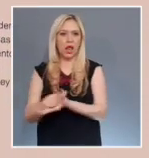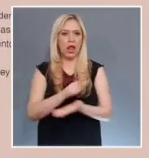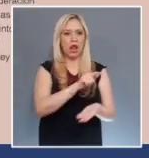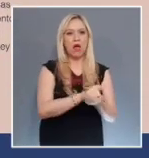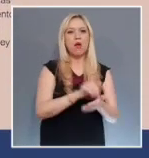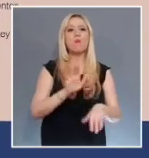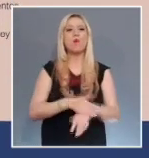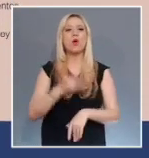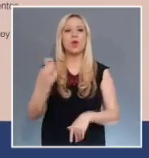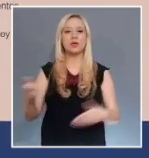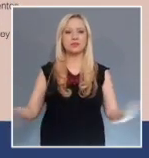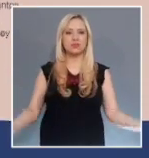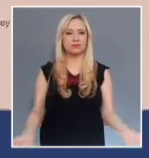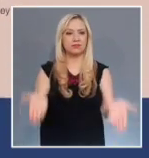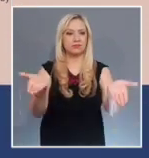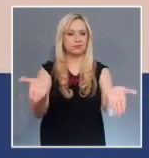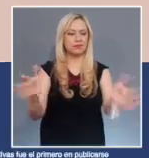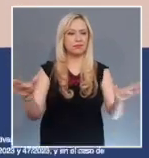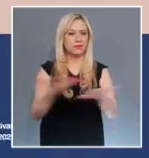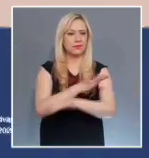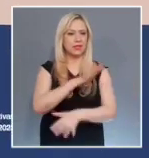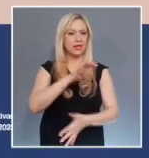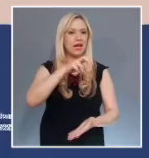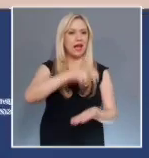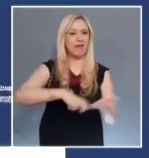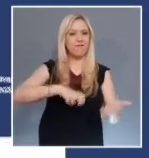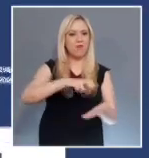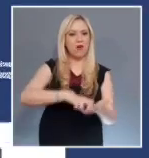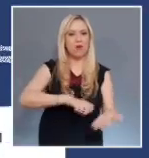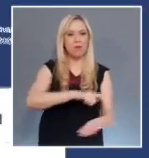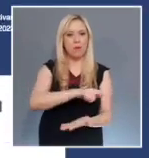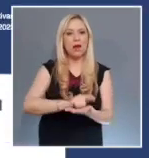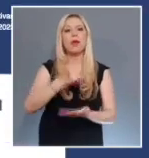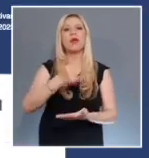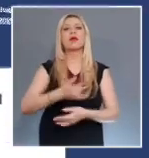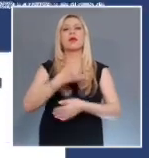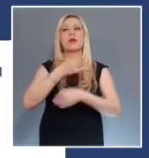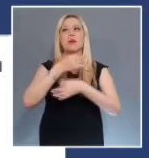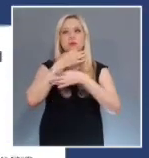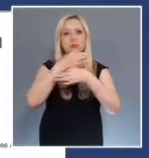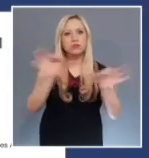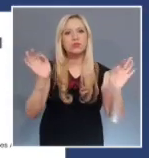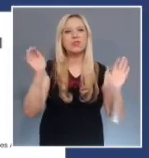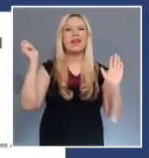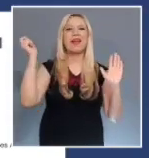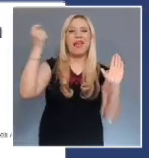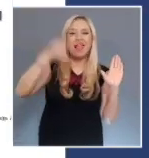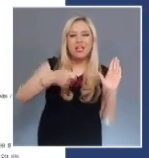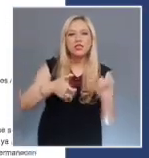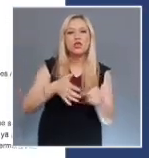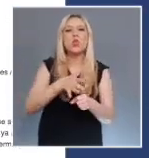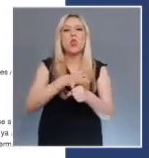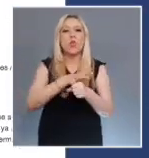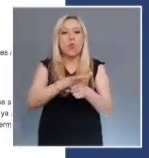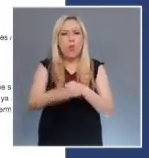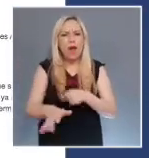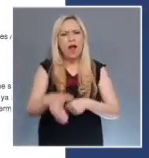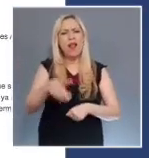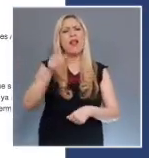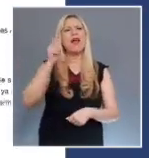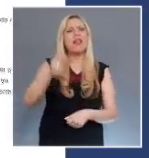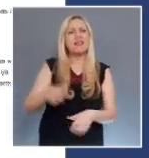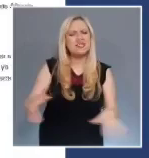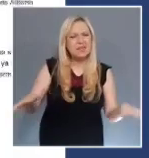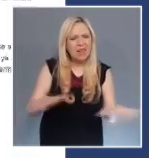mencionada reforma, así como brindar información sobre en qué consisten, cuáles son las etapas y avances en el análisis que